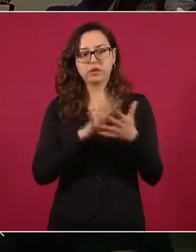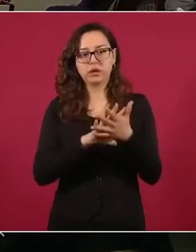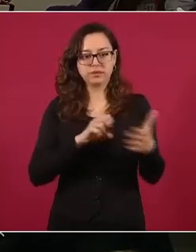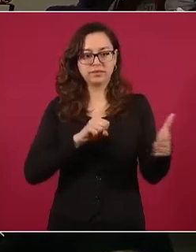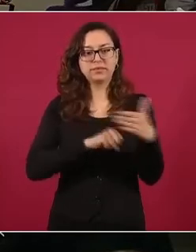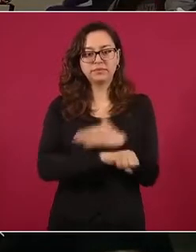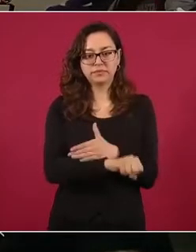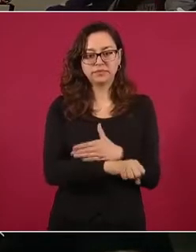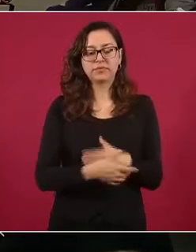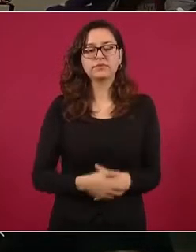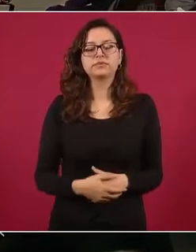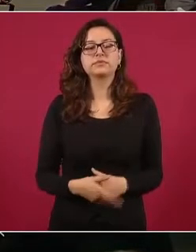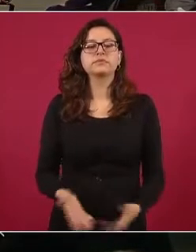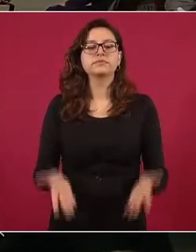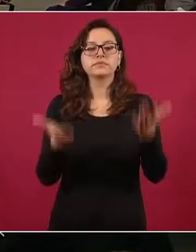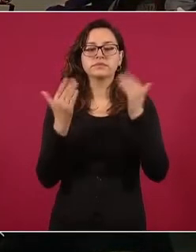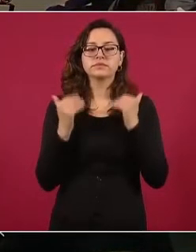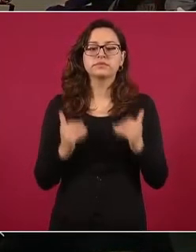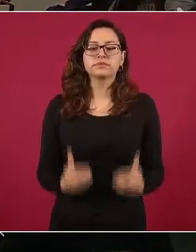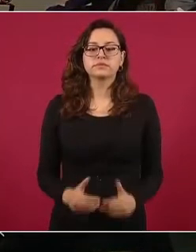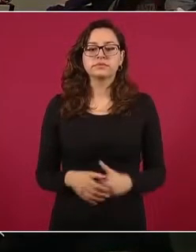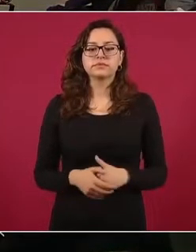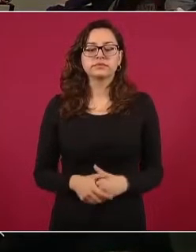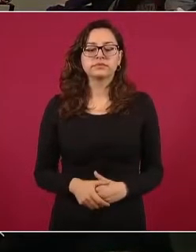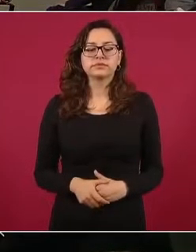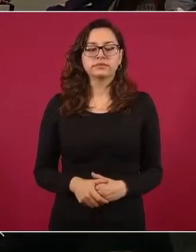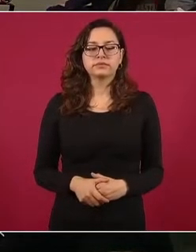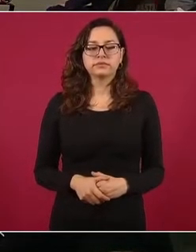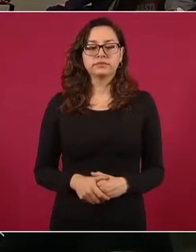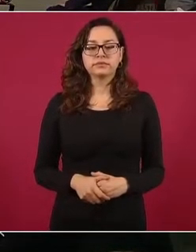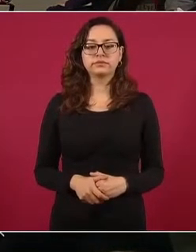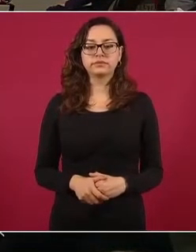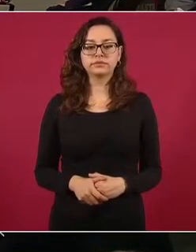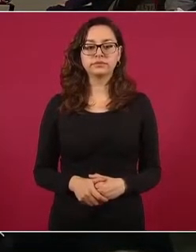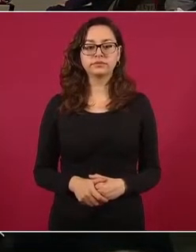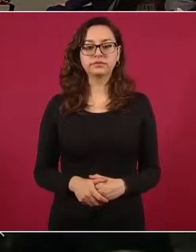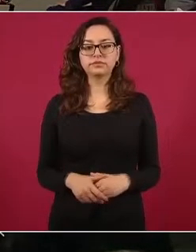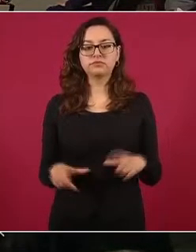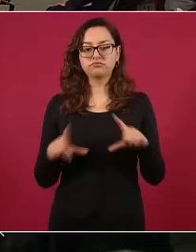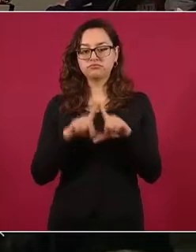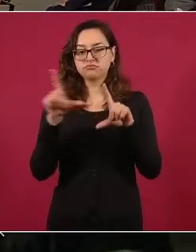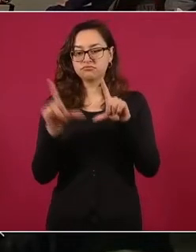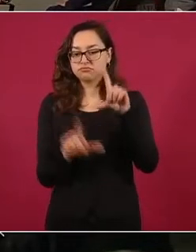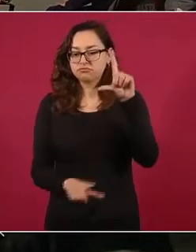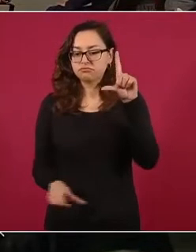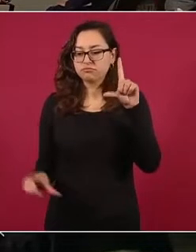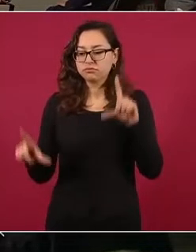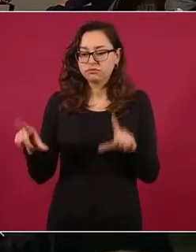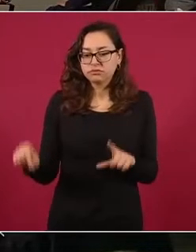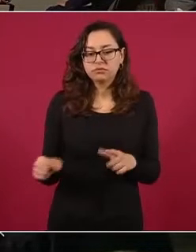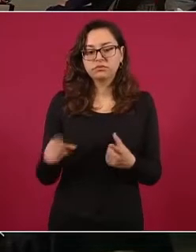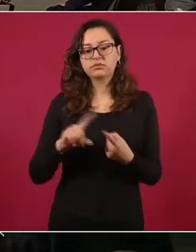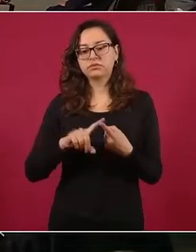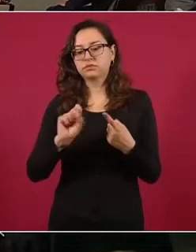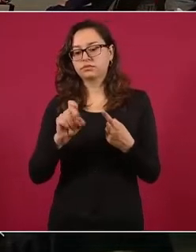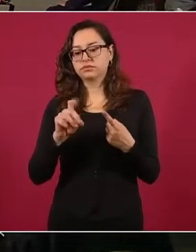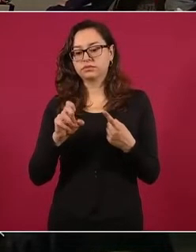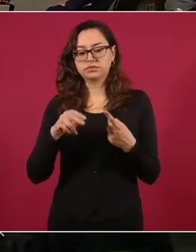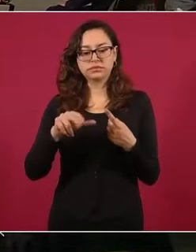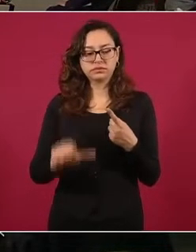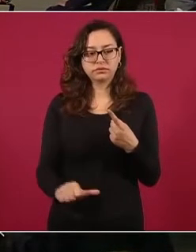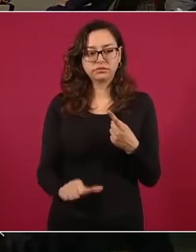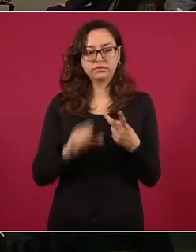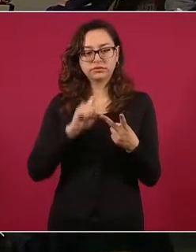Informar de diferentes operativos realizados en el territorio nacional por parte de la Secretaría de la Defensa Nacional